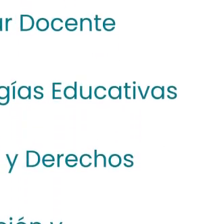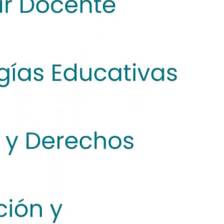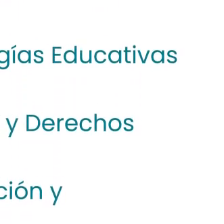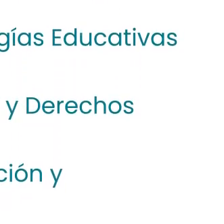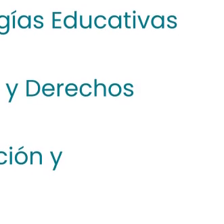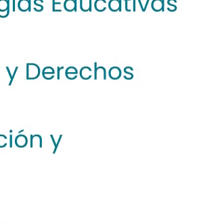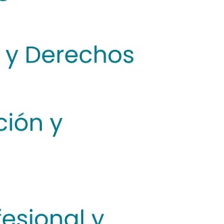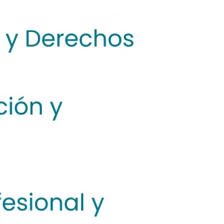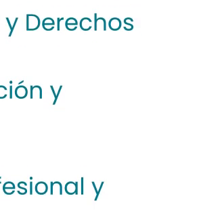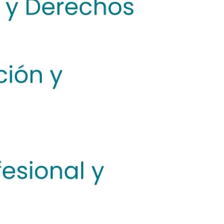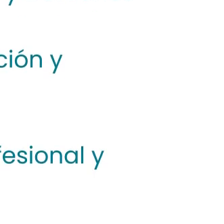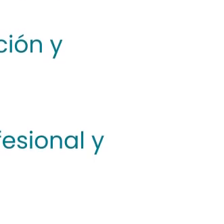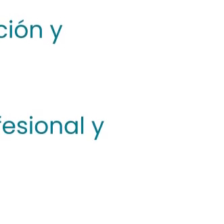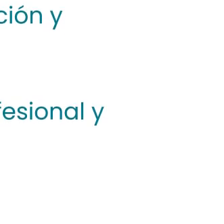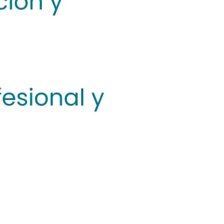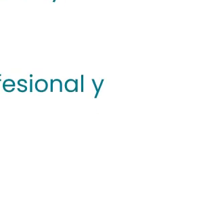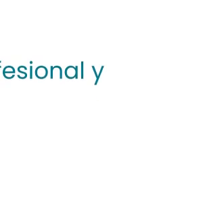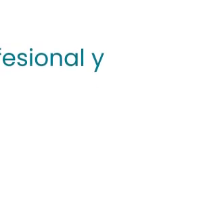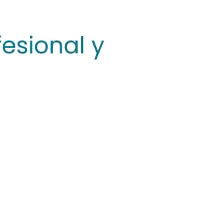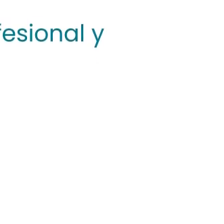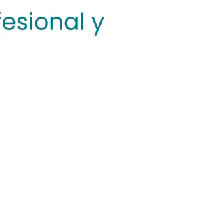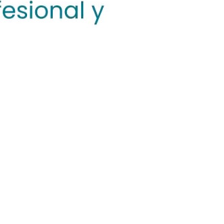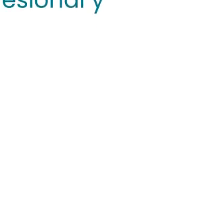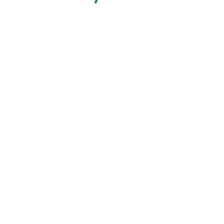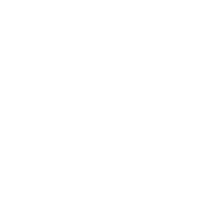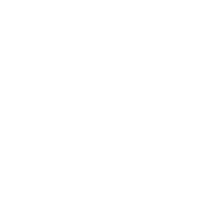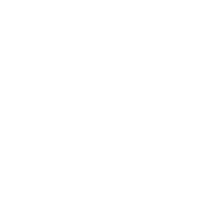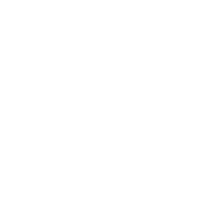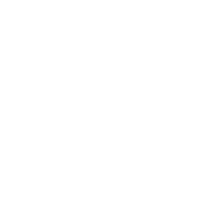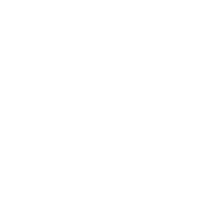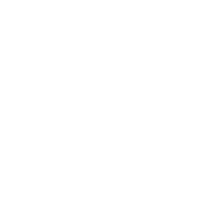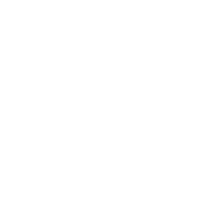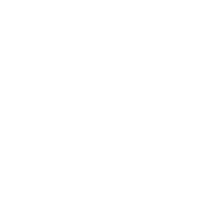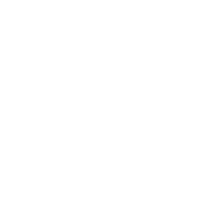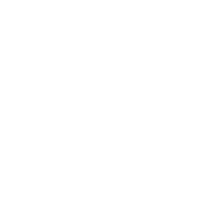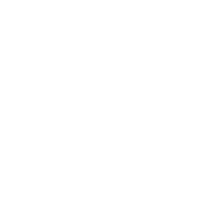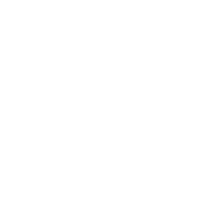Gracias por ver el video.